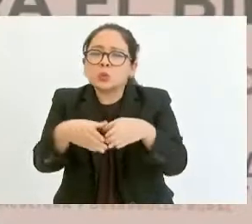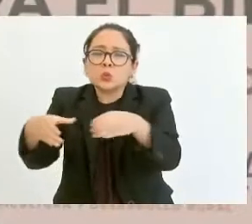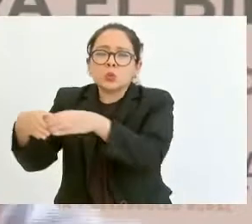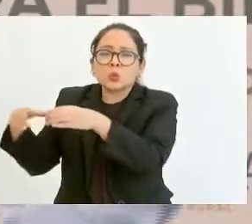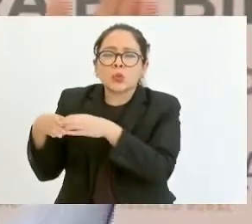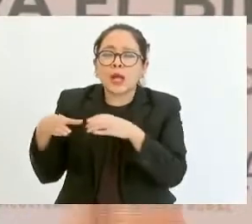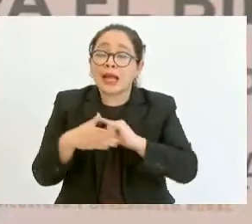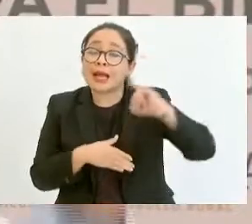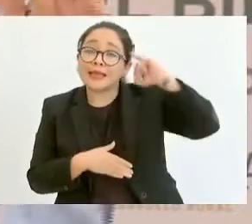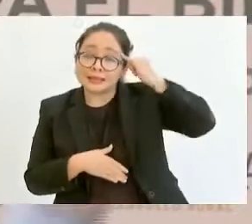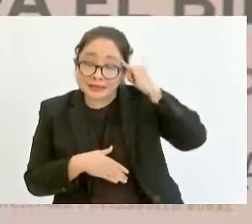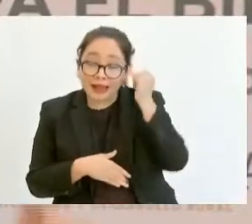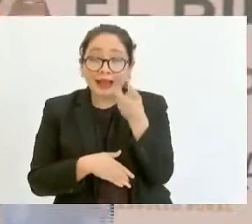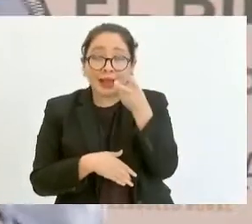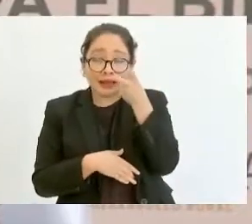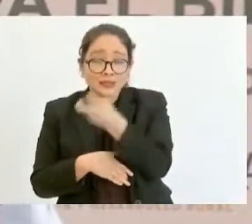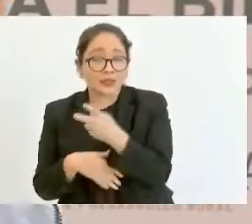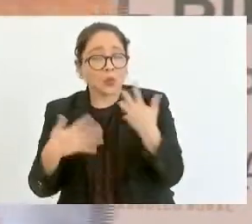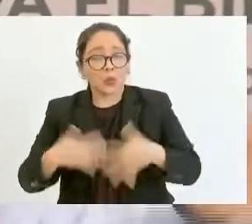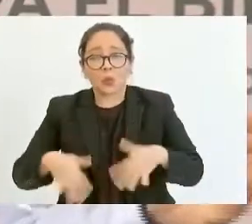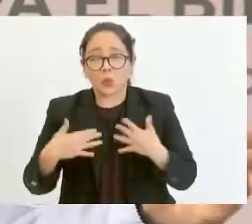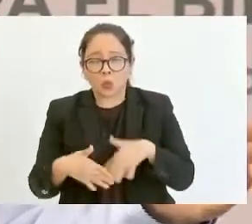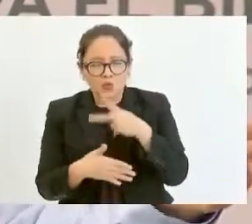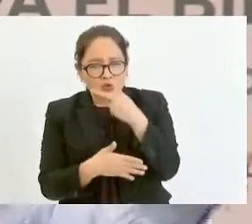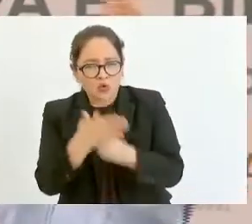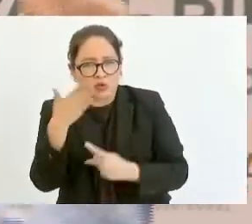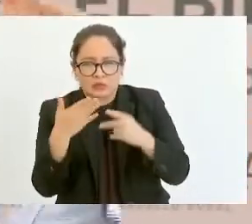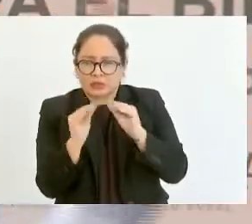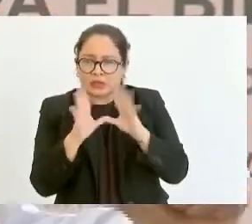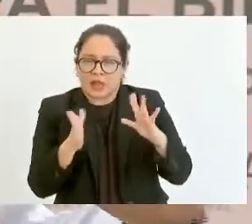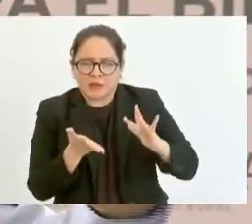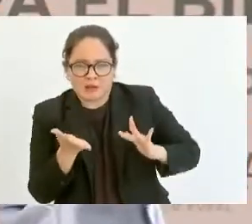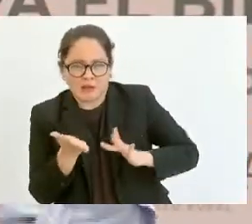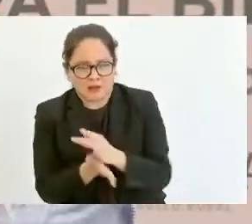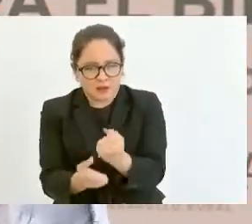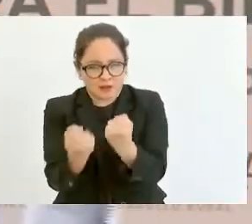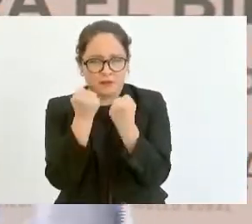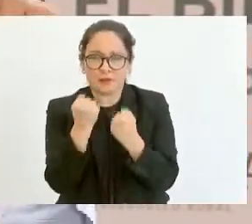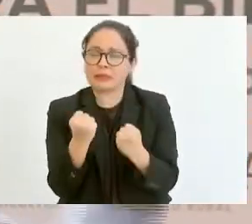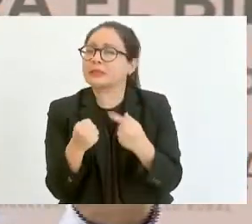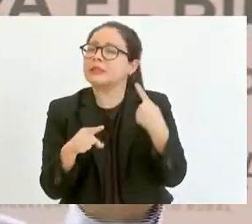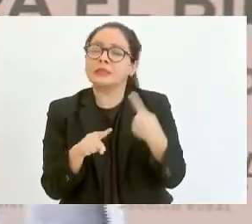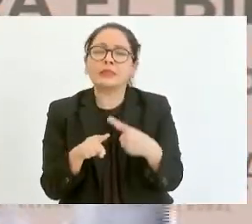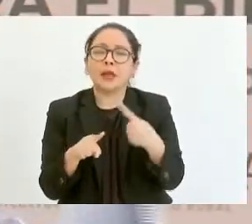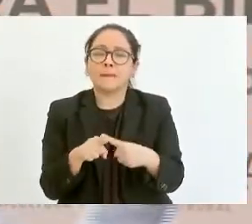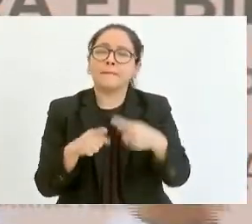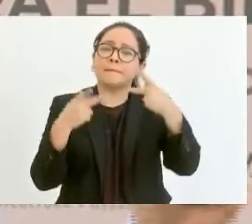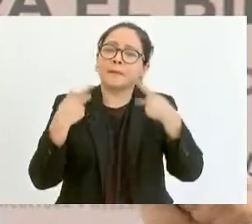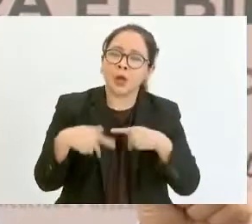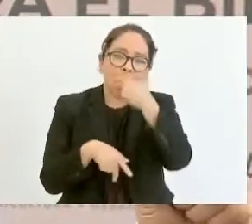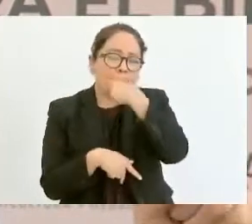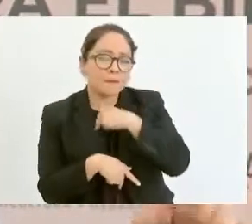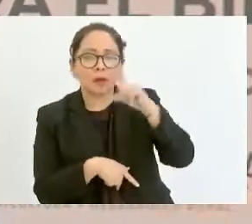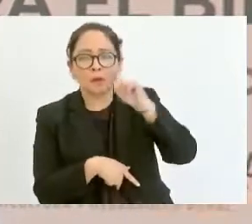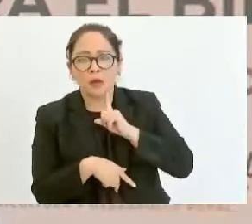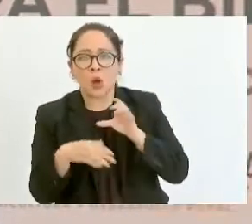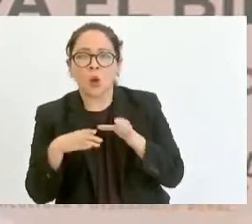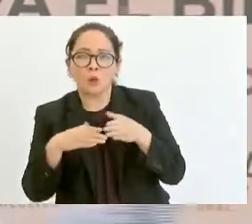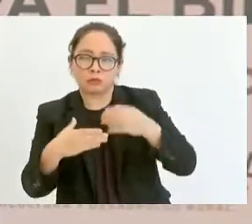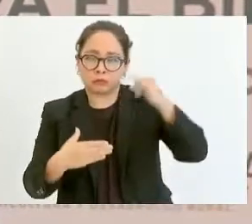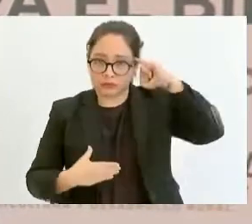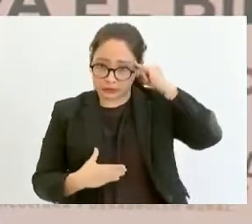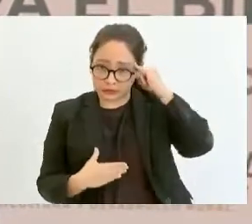indígenas. Este programa tiene un claro sello de apoyo preferencial a productores y productores de localidades indígenas.